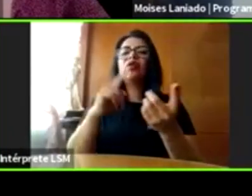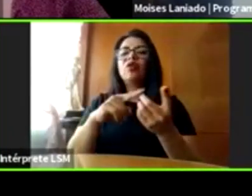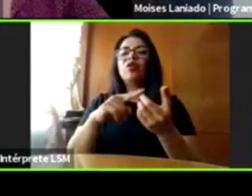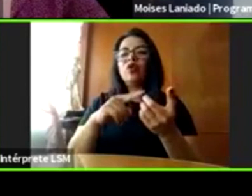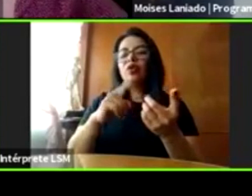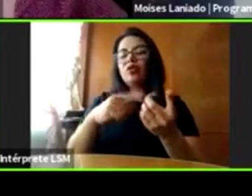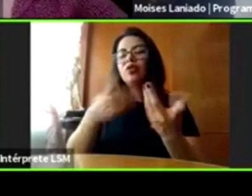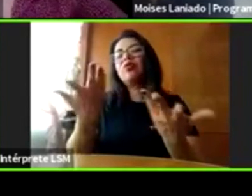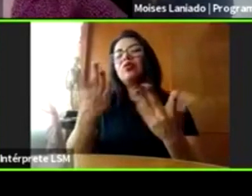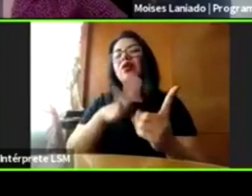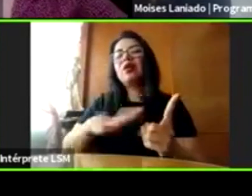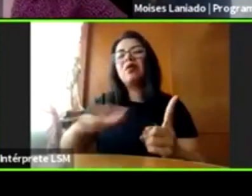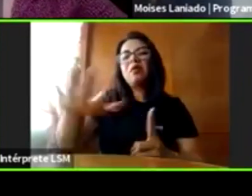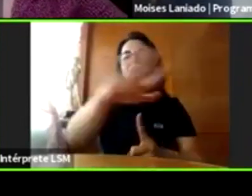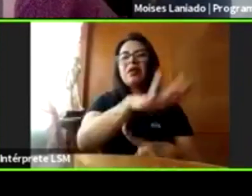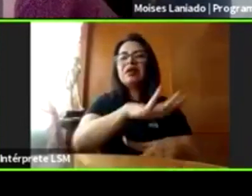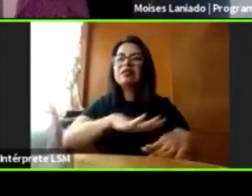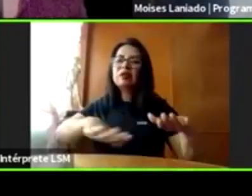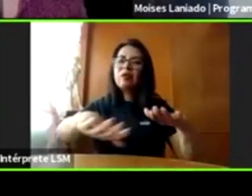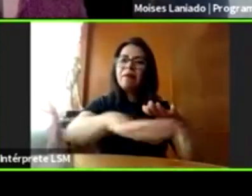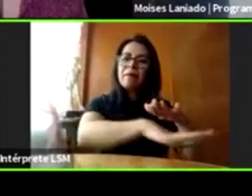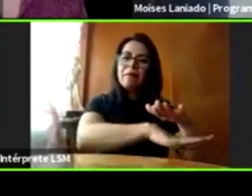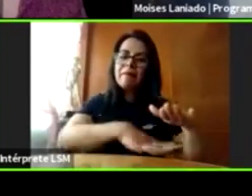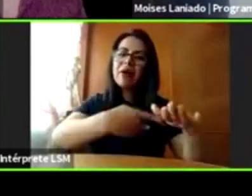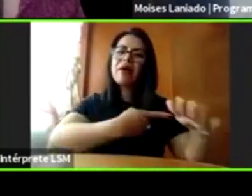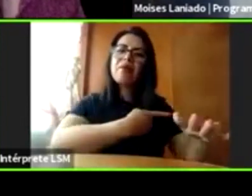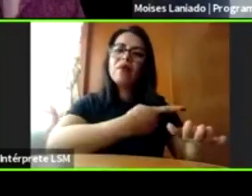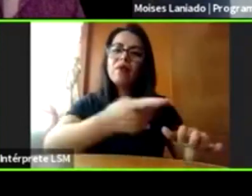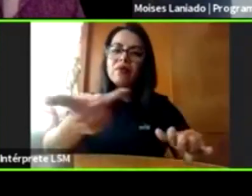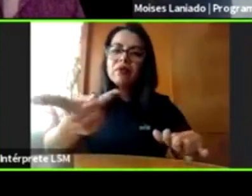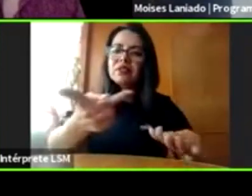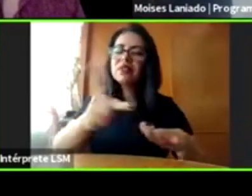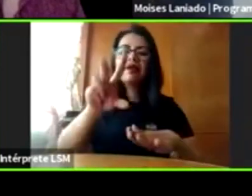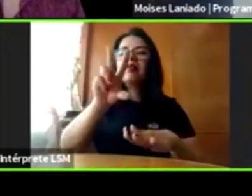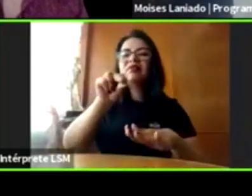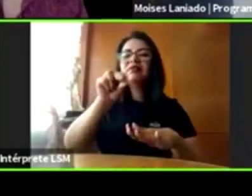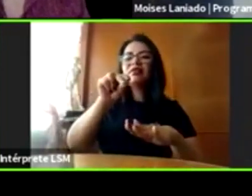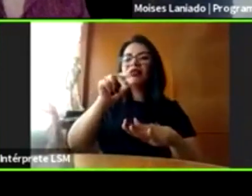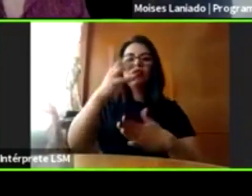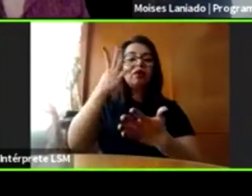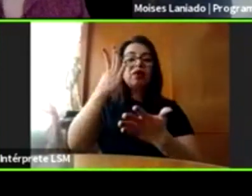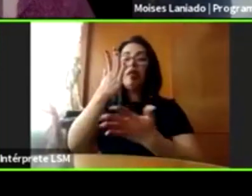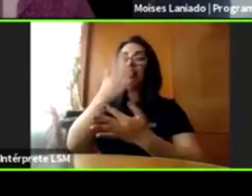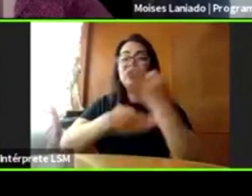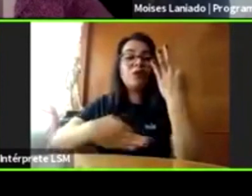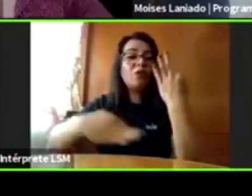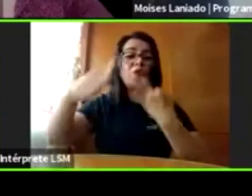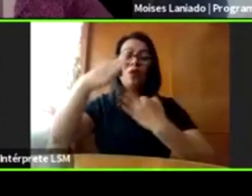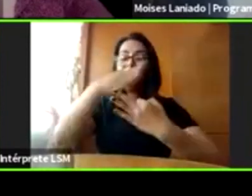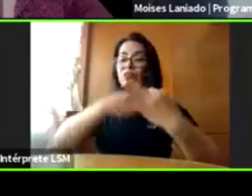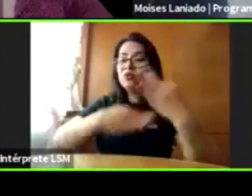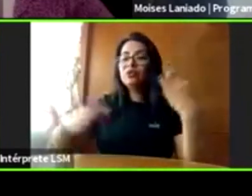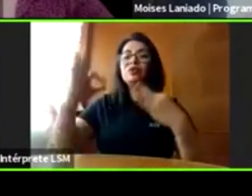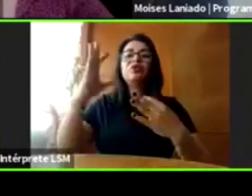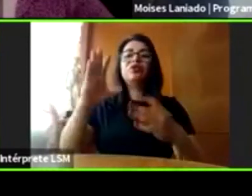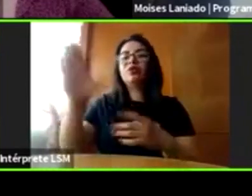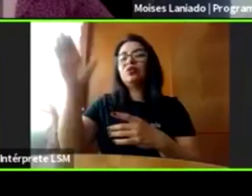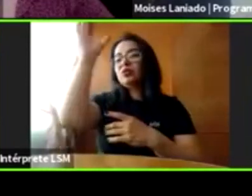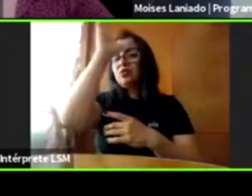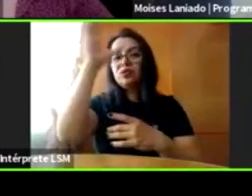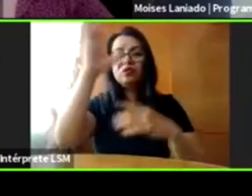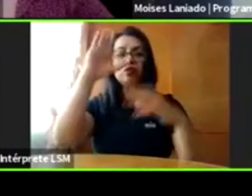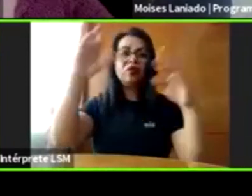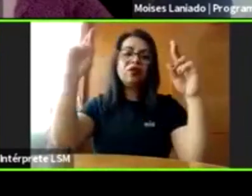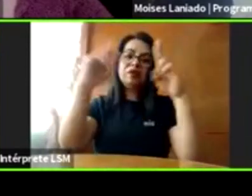más bajas, y eso no es cierto. Sucede en todos los ámbitos sociales y económicos, religiosos, culturales, etcétera,